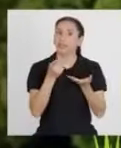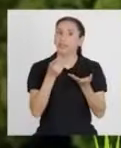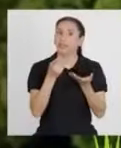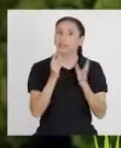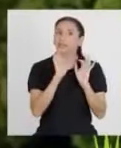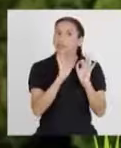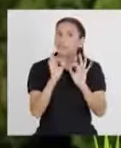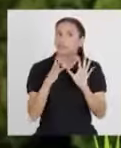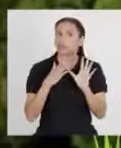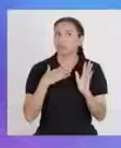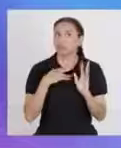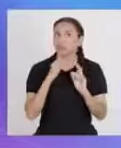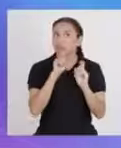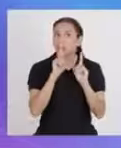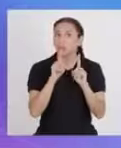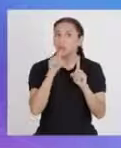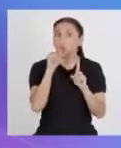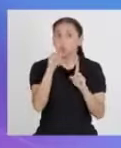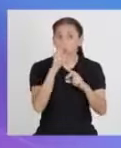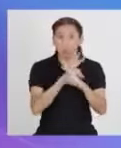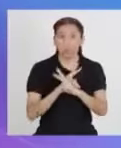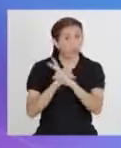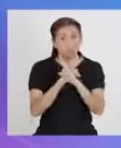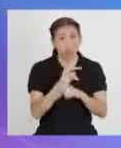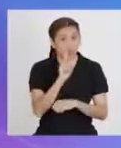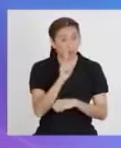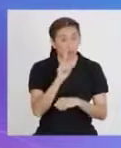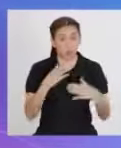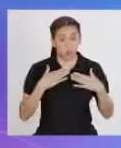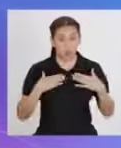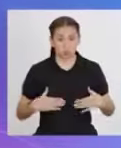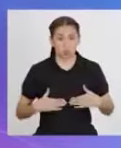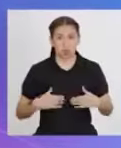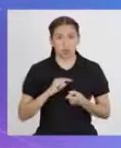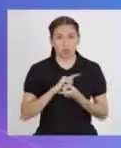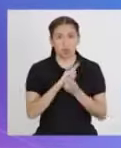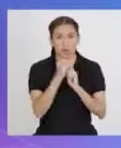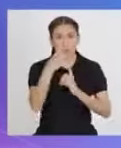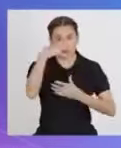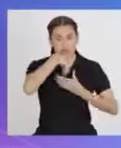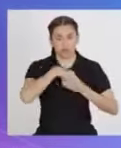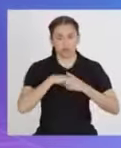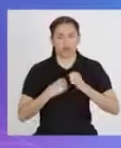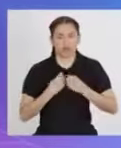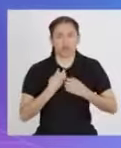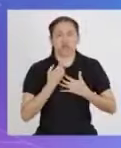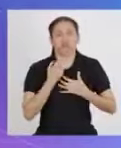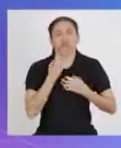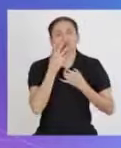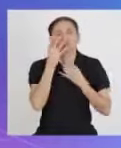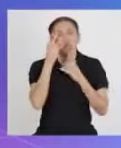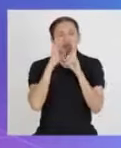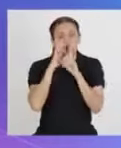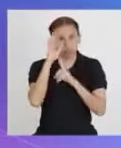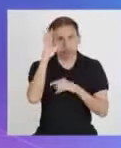responde mi pregunta! Si no se cuidan, el cuerpo de los humanos se enferma y puede manifestarse como obesidad,